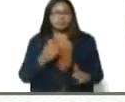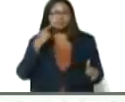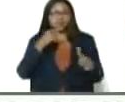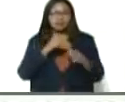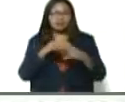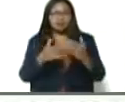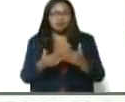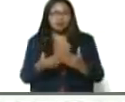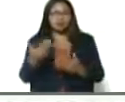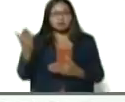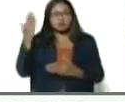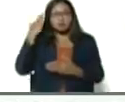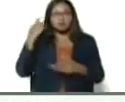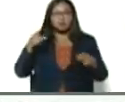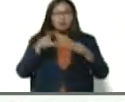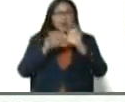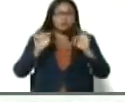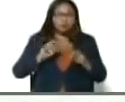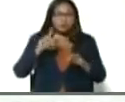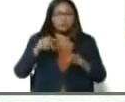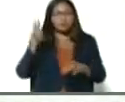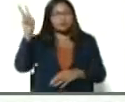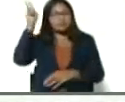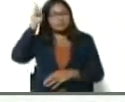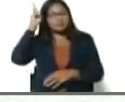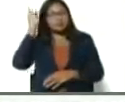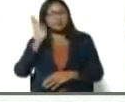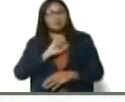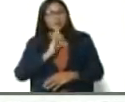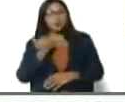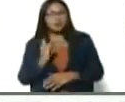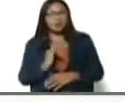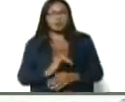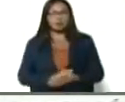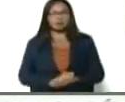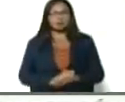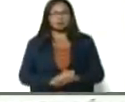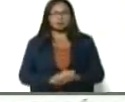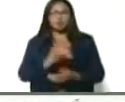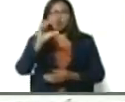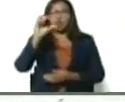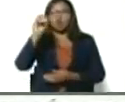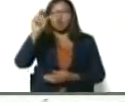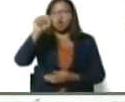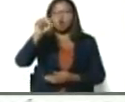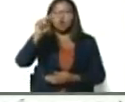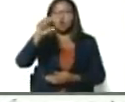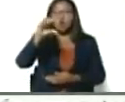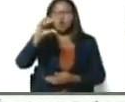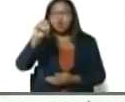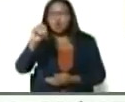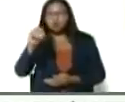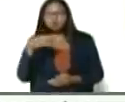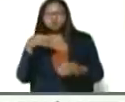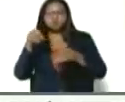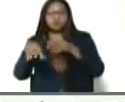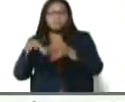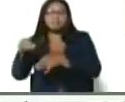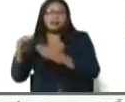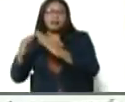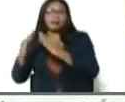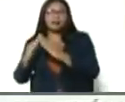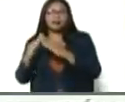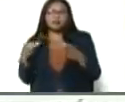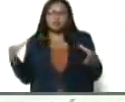de sabiduría indígena ancestral del pueblo de Venezuela. El conuco. Pero no se puede interpretar sólo el conuco, el